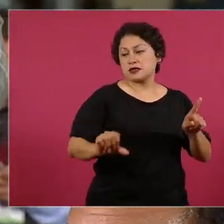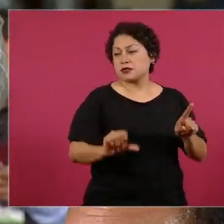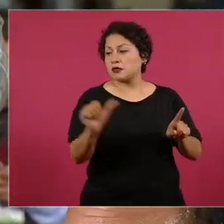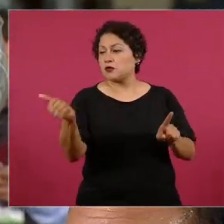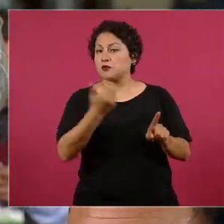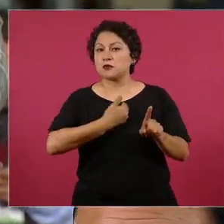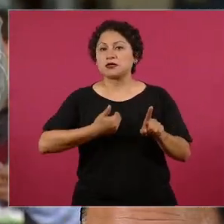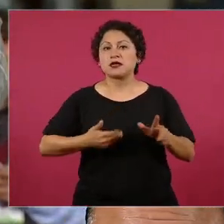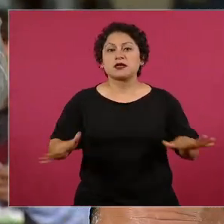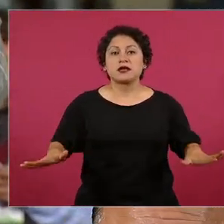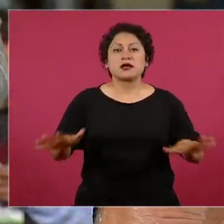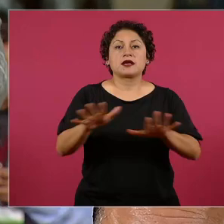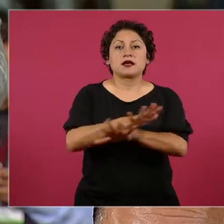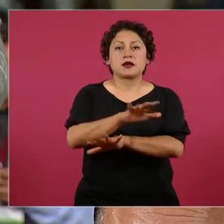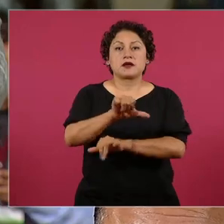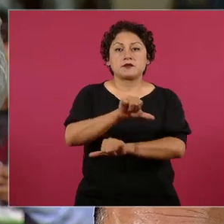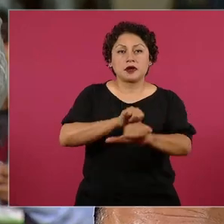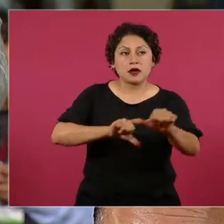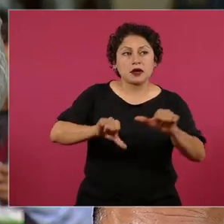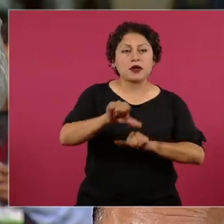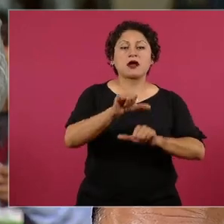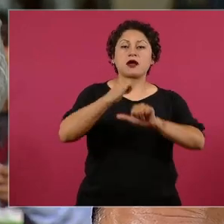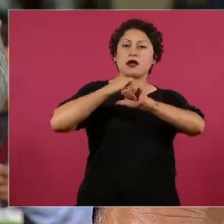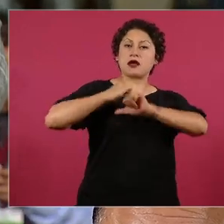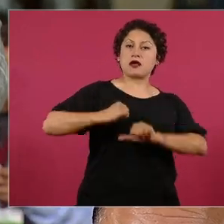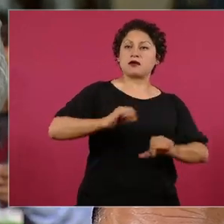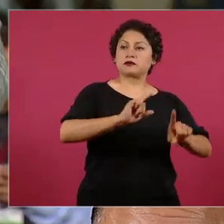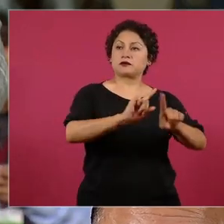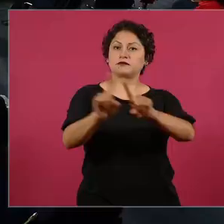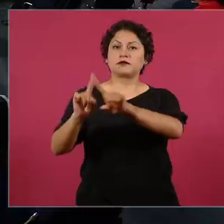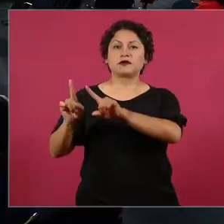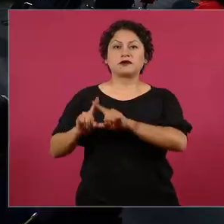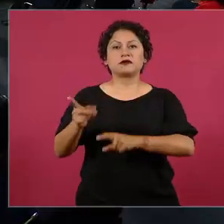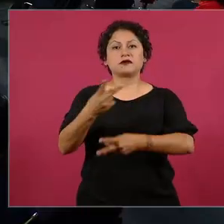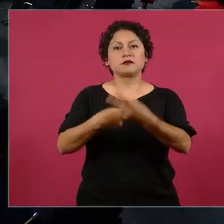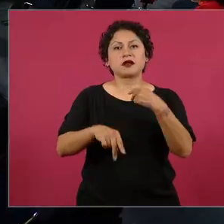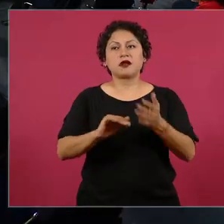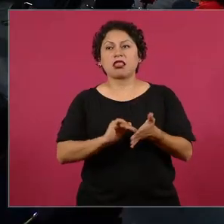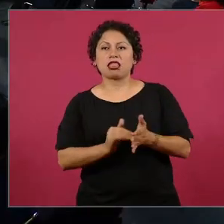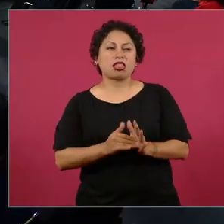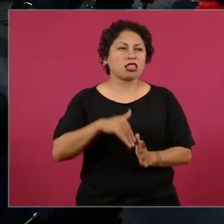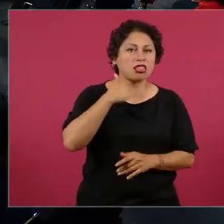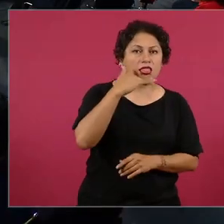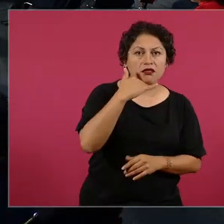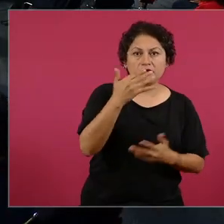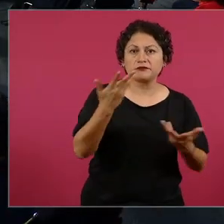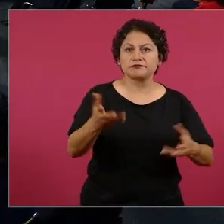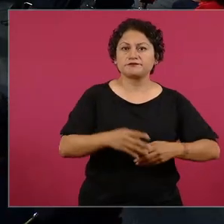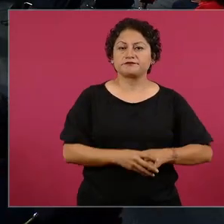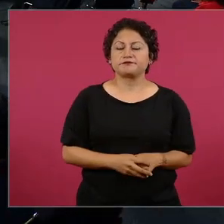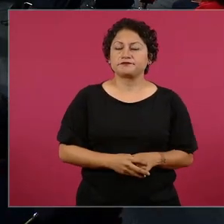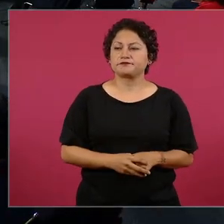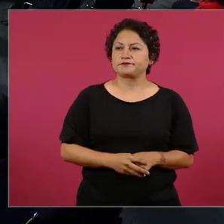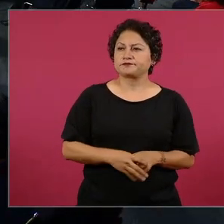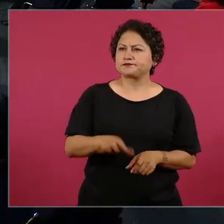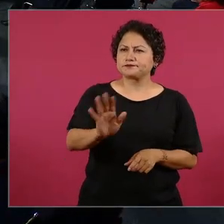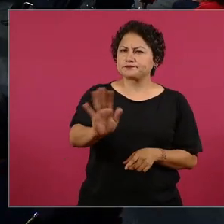de clausuras y demás, precisamente por la situación. pero son otros tiempos.